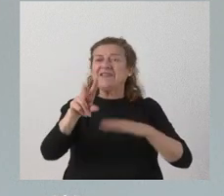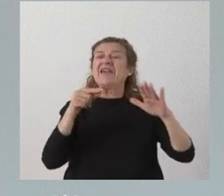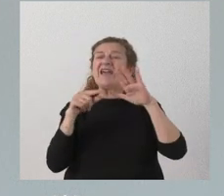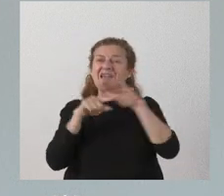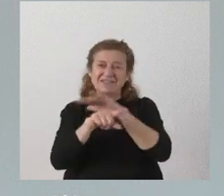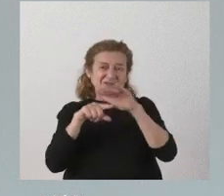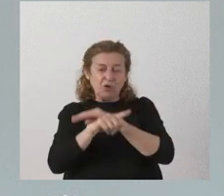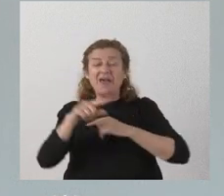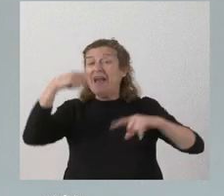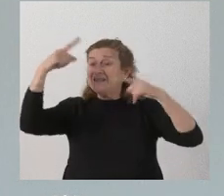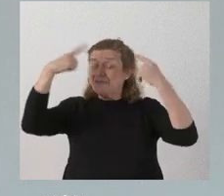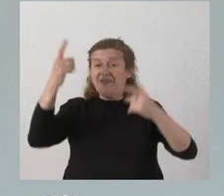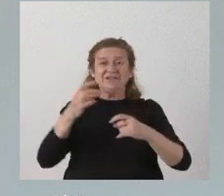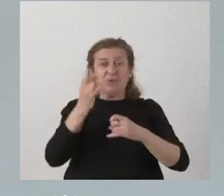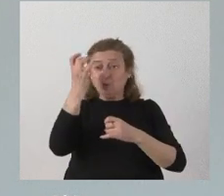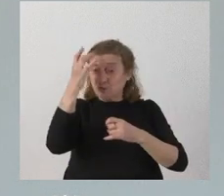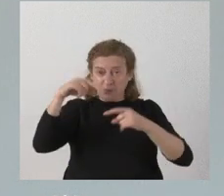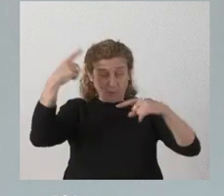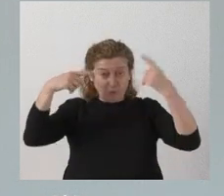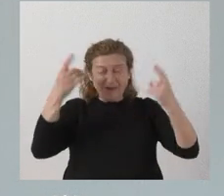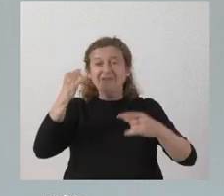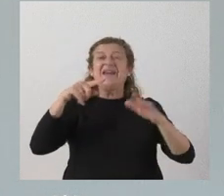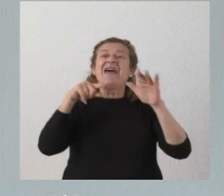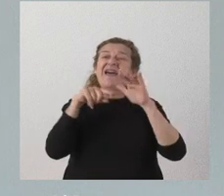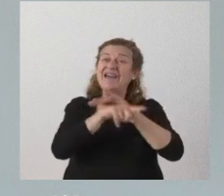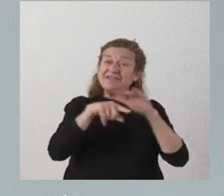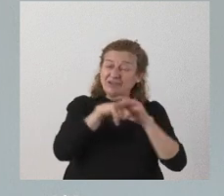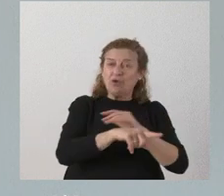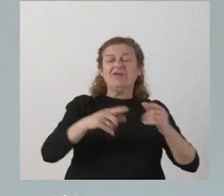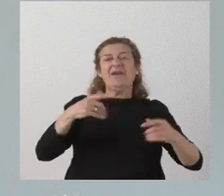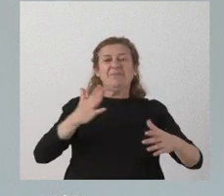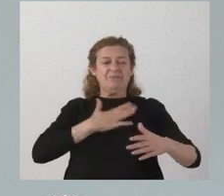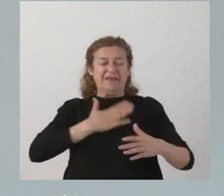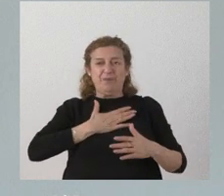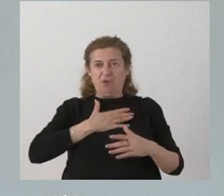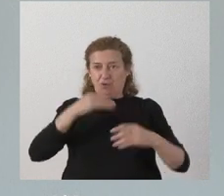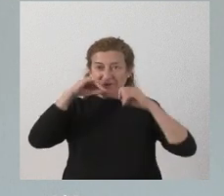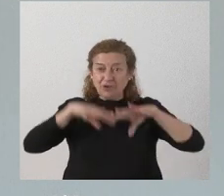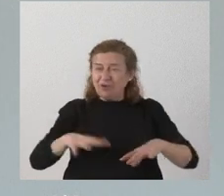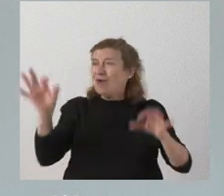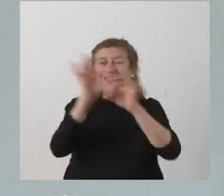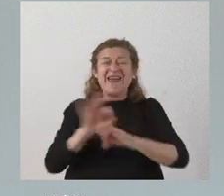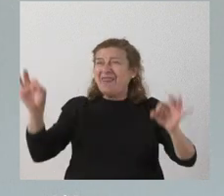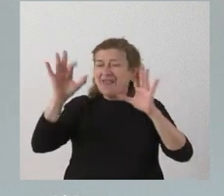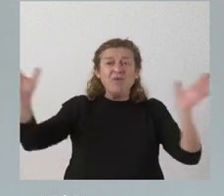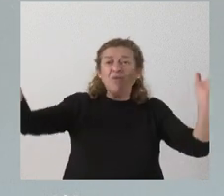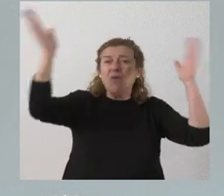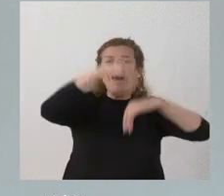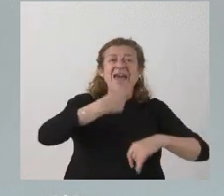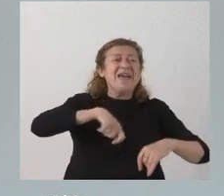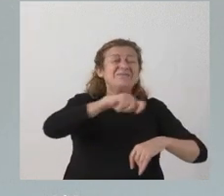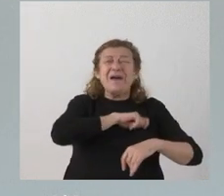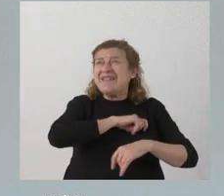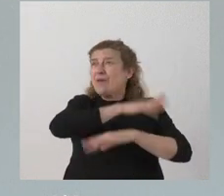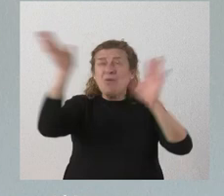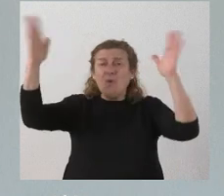de las actividades culturales lo es desde el punto de vista de la gestión del patrimonio histórico nadie tiene tanto patrimonio histórico en Castilla y León dentro de España como